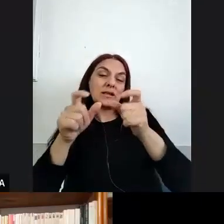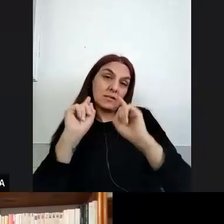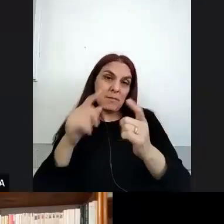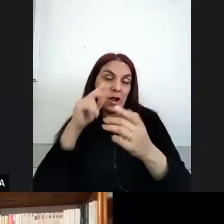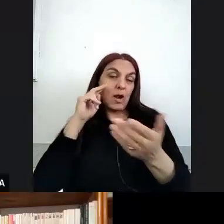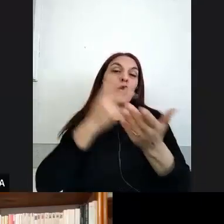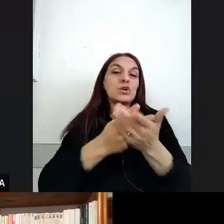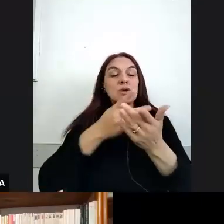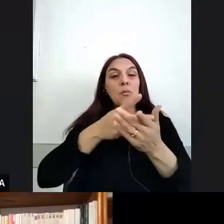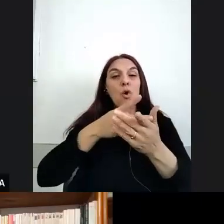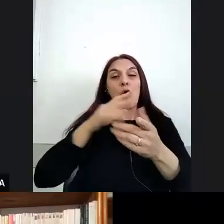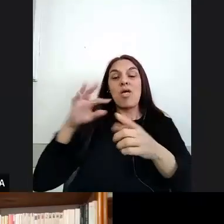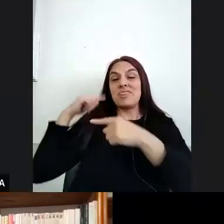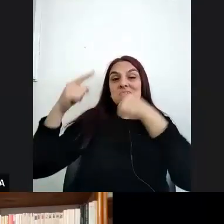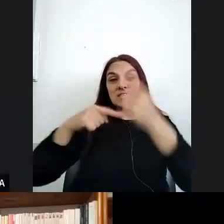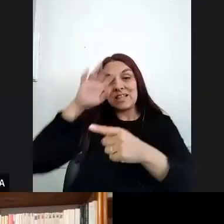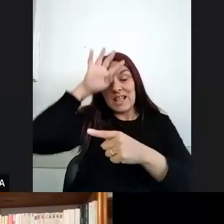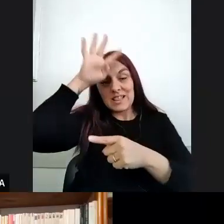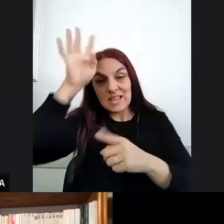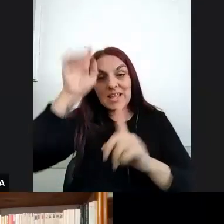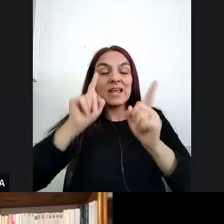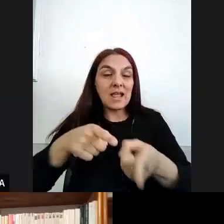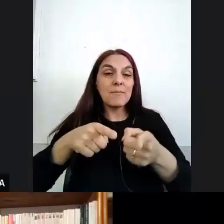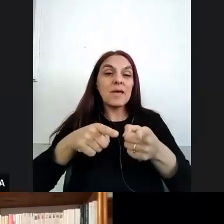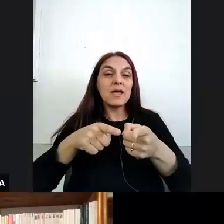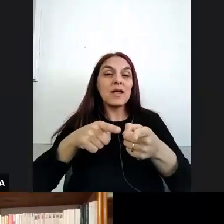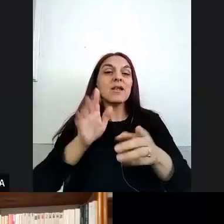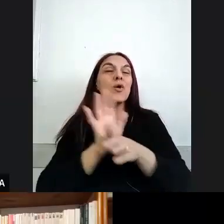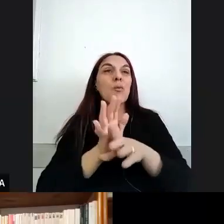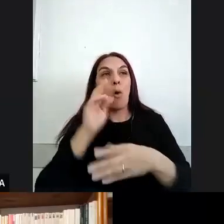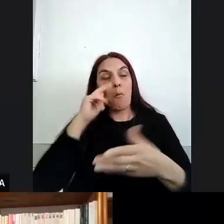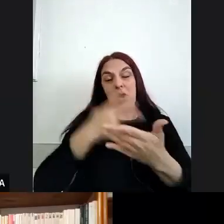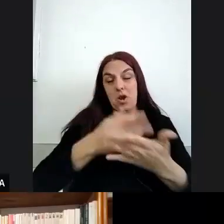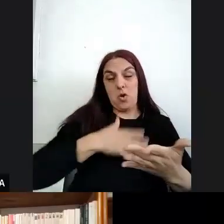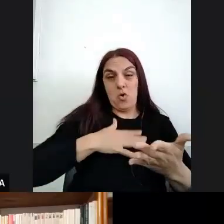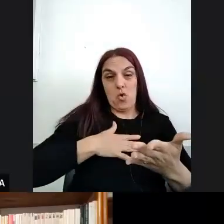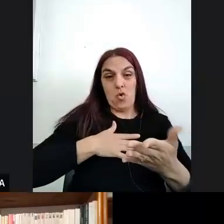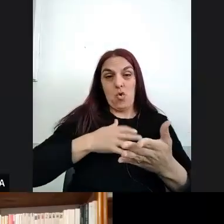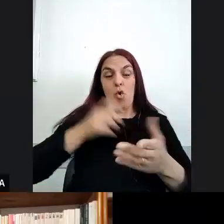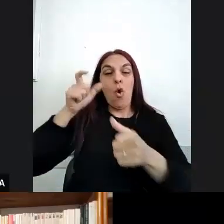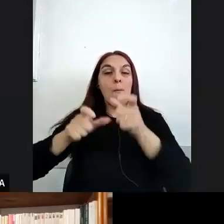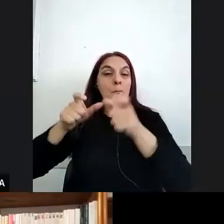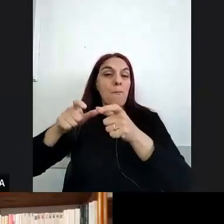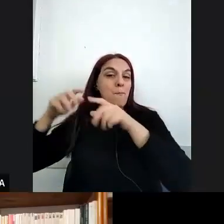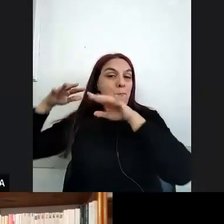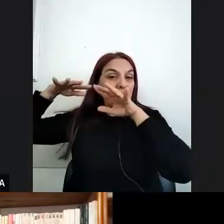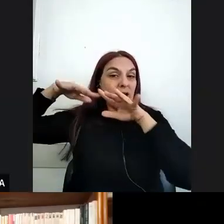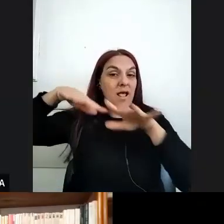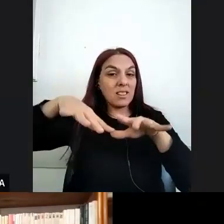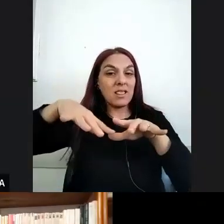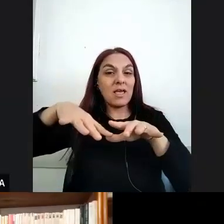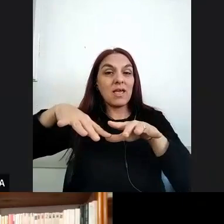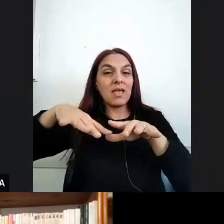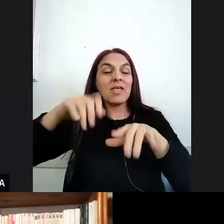indígena y descendiente pero además también de población migrante de de de